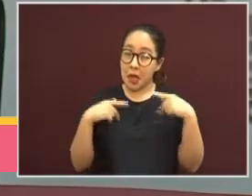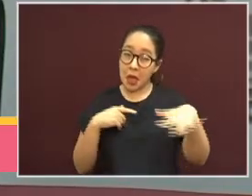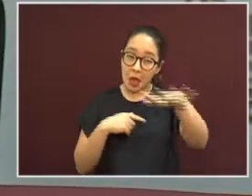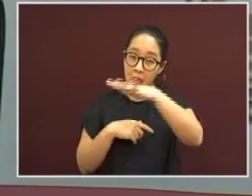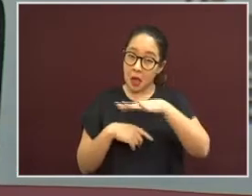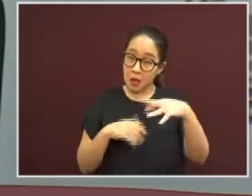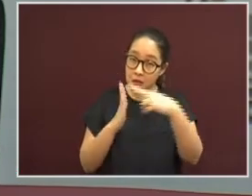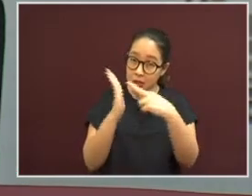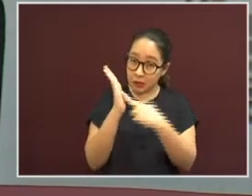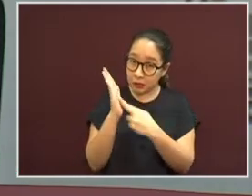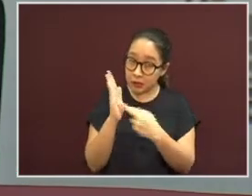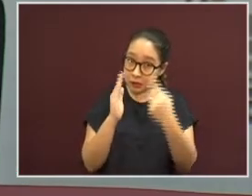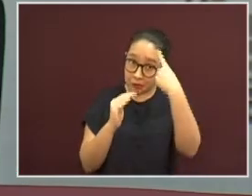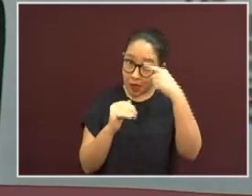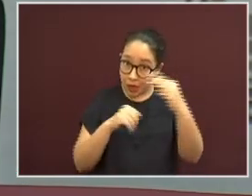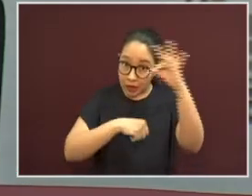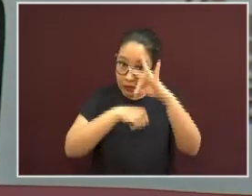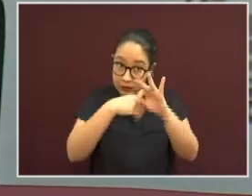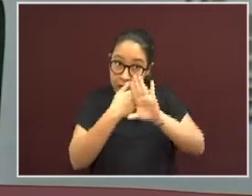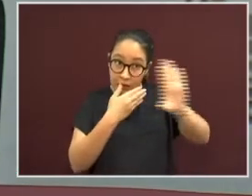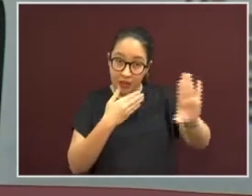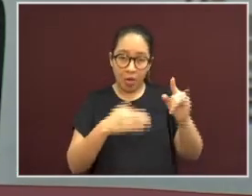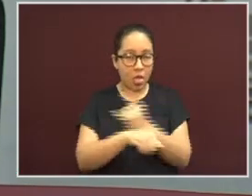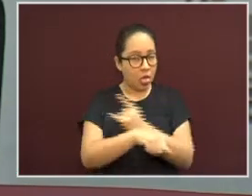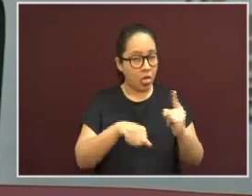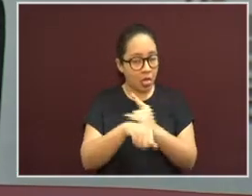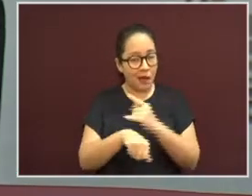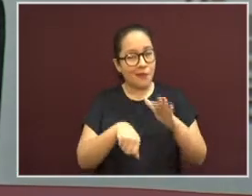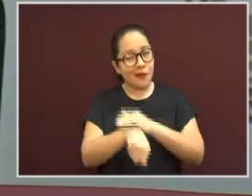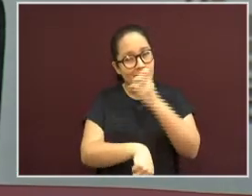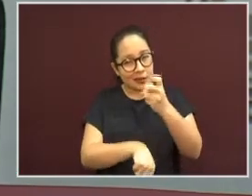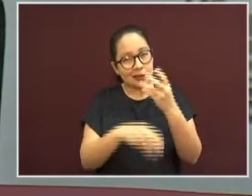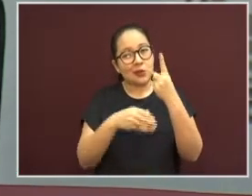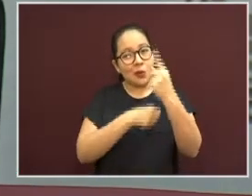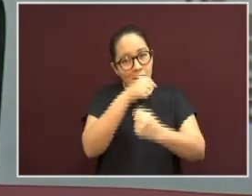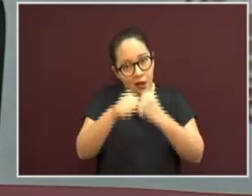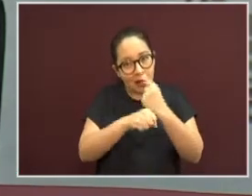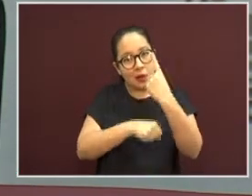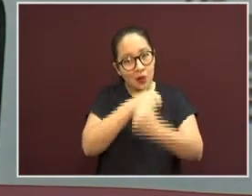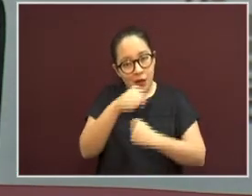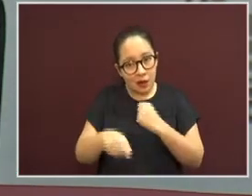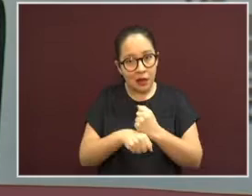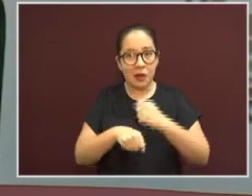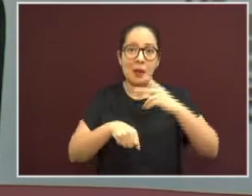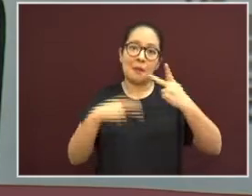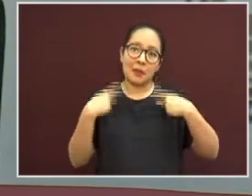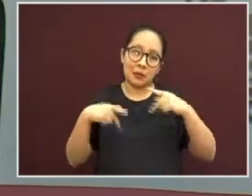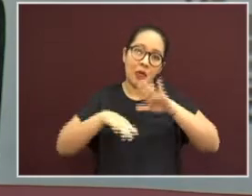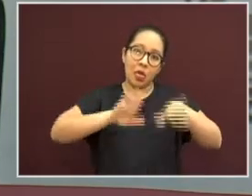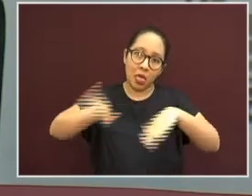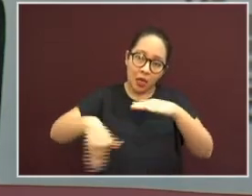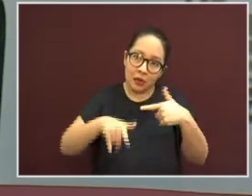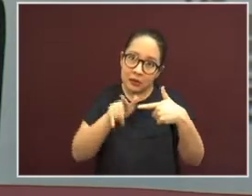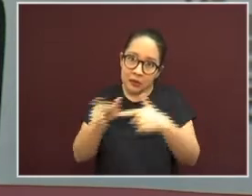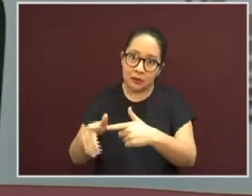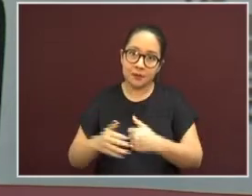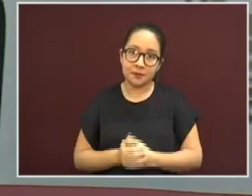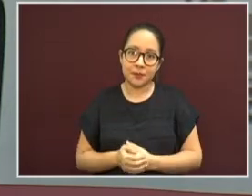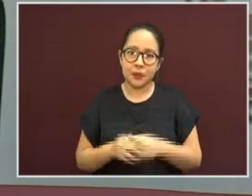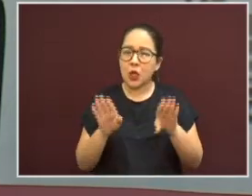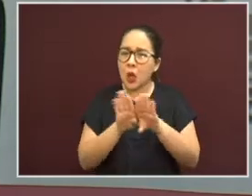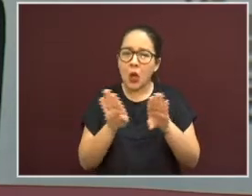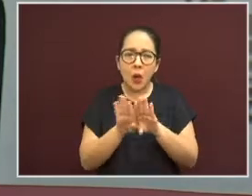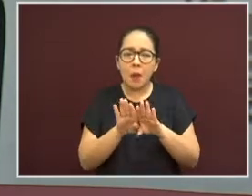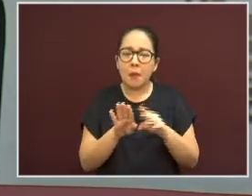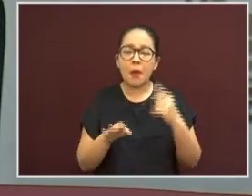por lo que cada año se presentan nuevos casos y muertes por esta enfermedad. El dengue, fíjense, se transmite por la picadura de un